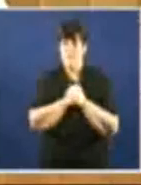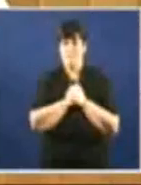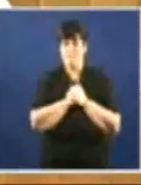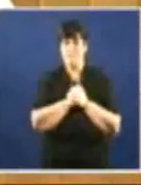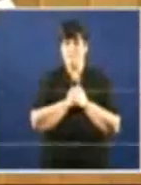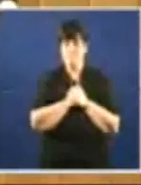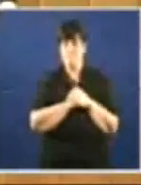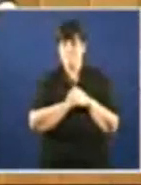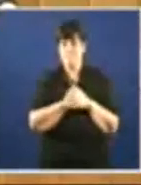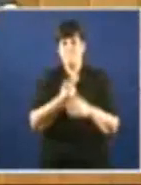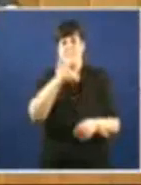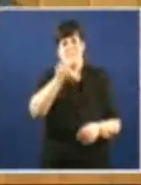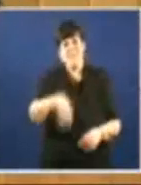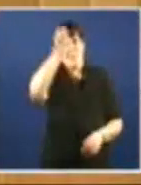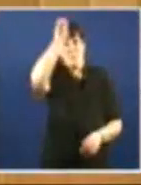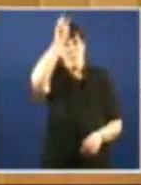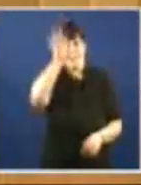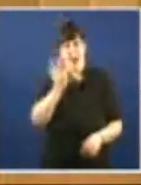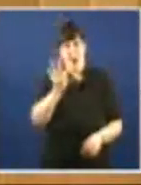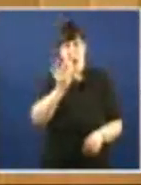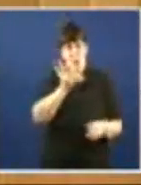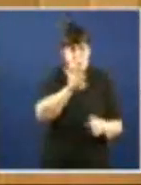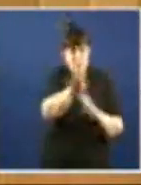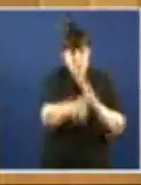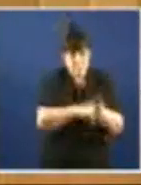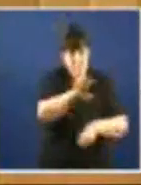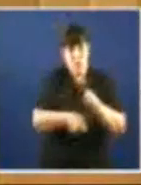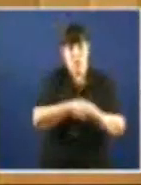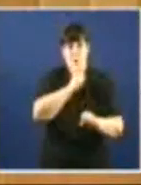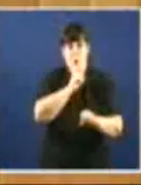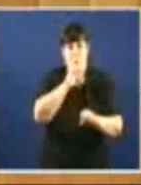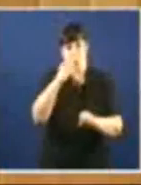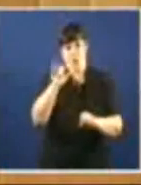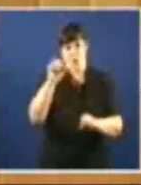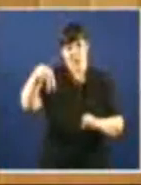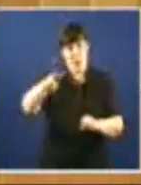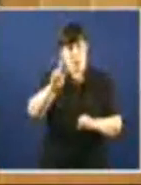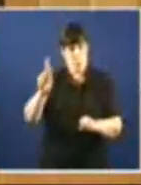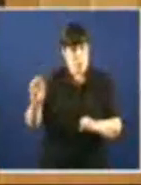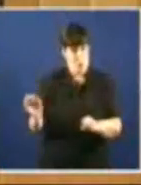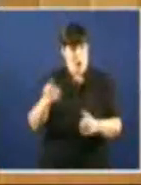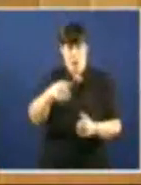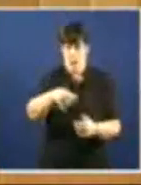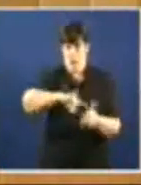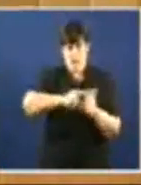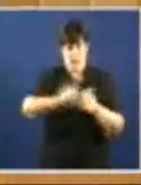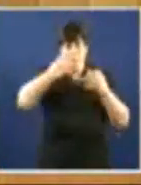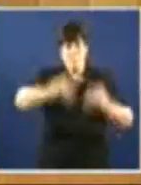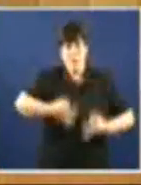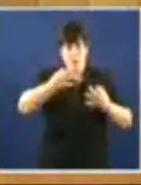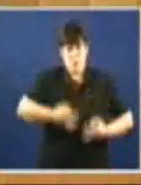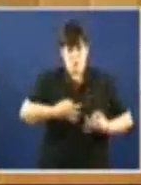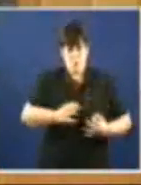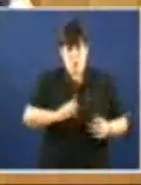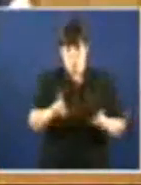a megaminería de extracción de ouro Mediante extracción por cianuro É unha técnica perigosísima A curto, medio e longo